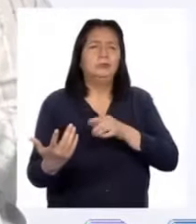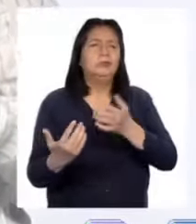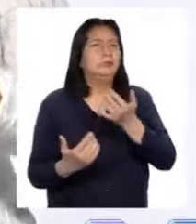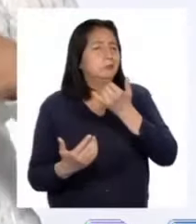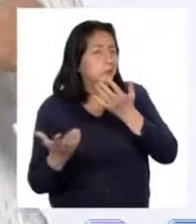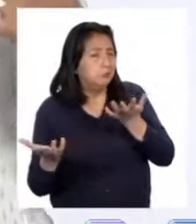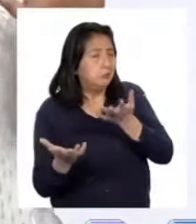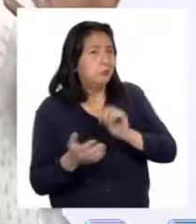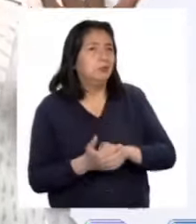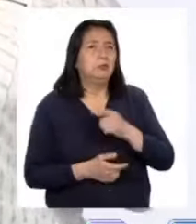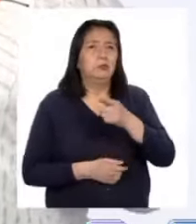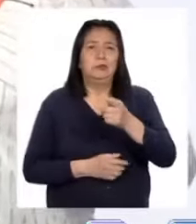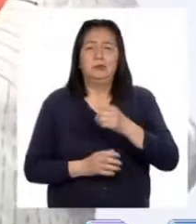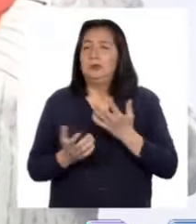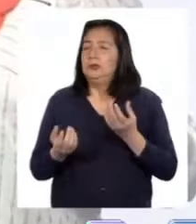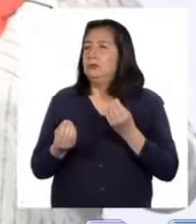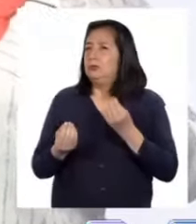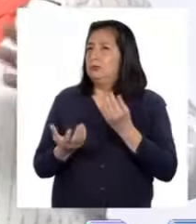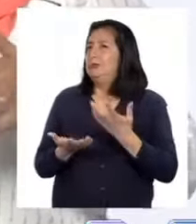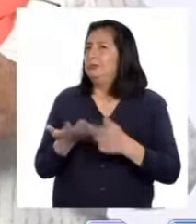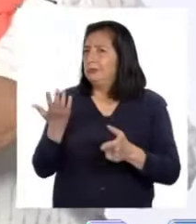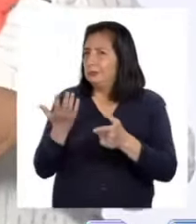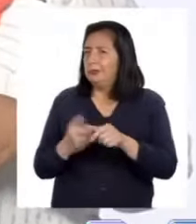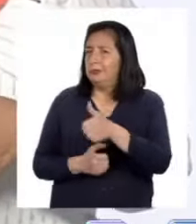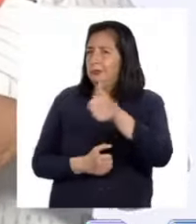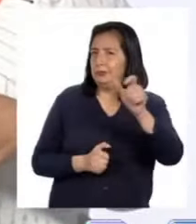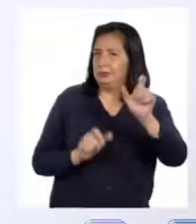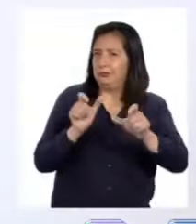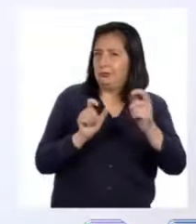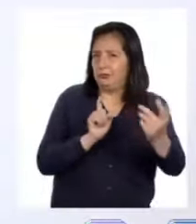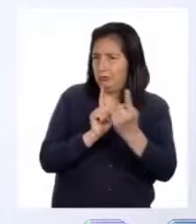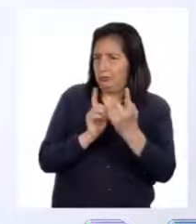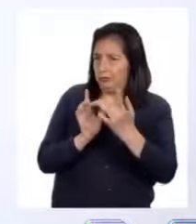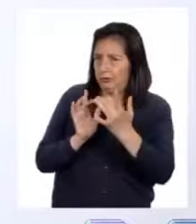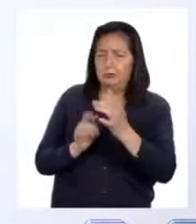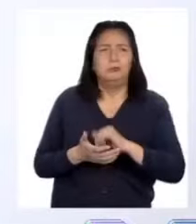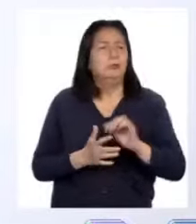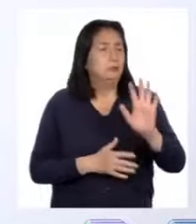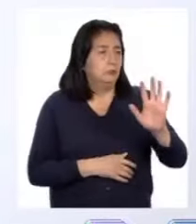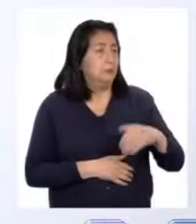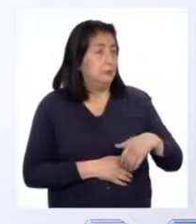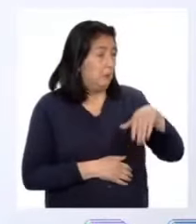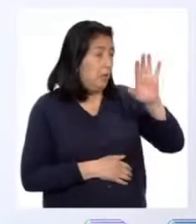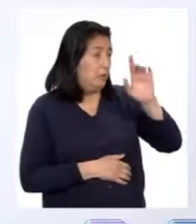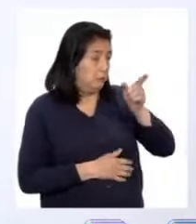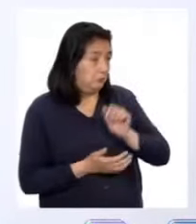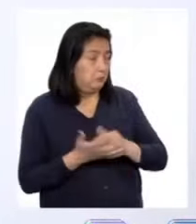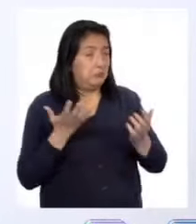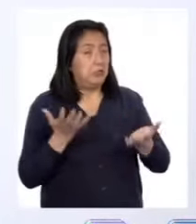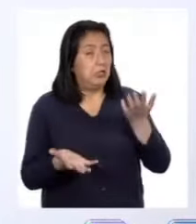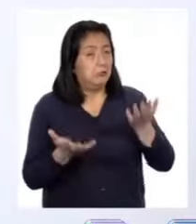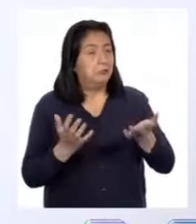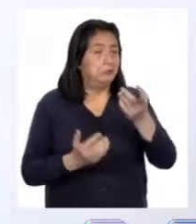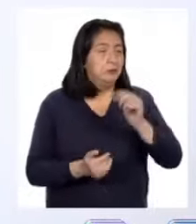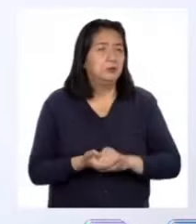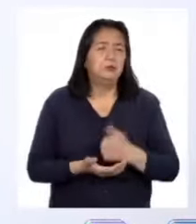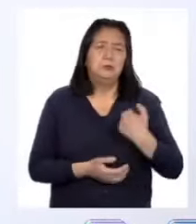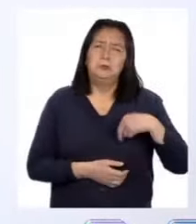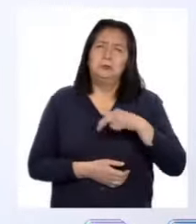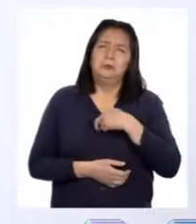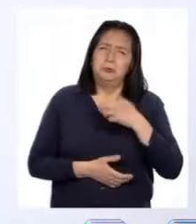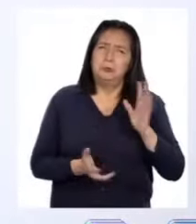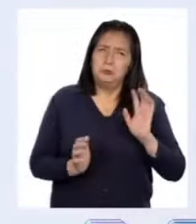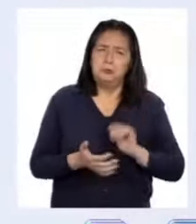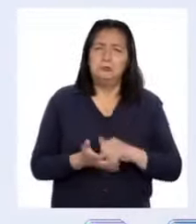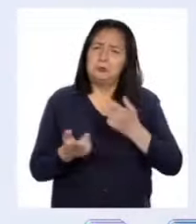la situación y de la relación que tengan con otras personas. En más de una ocasión, seguramente, hemos tenido